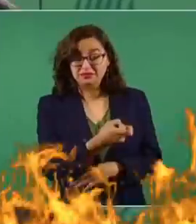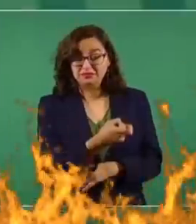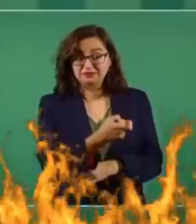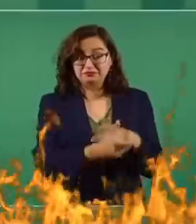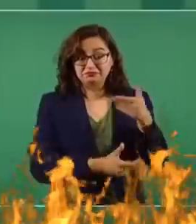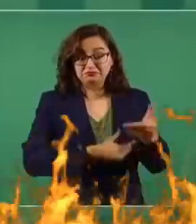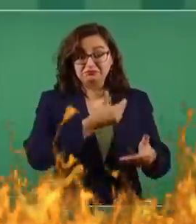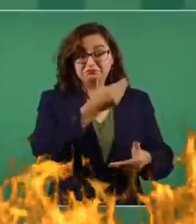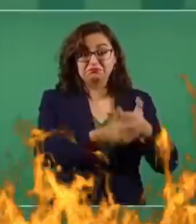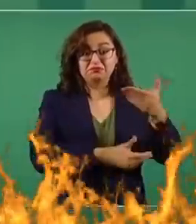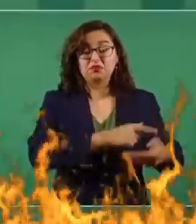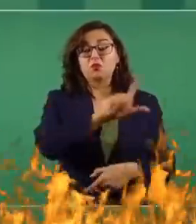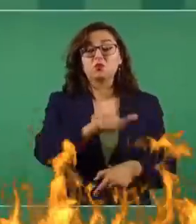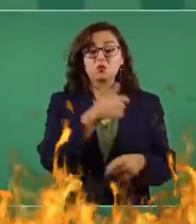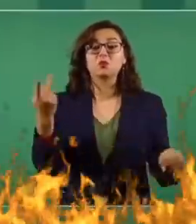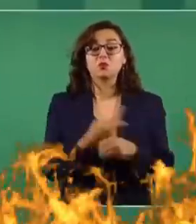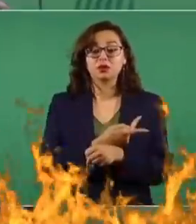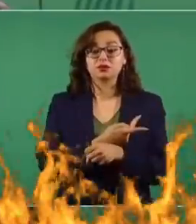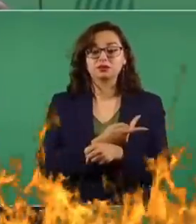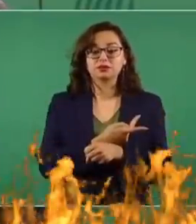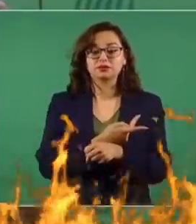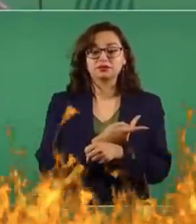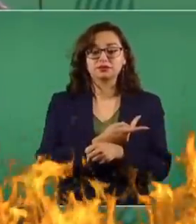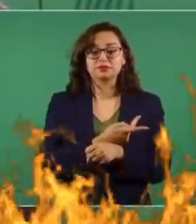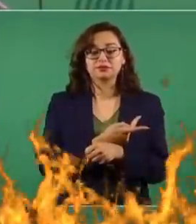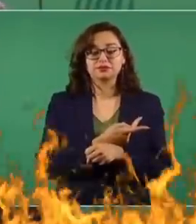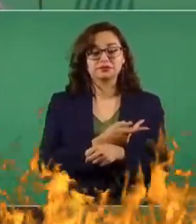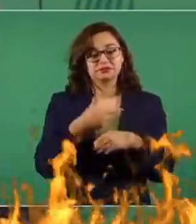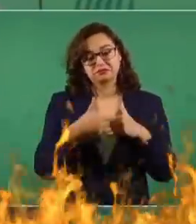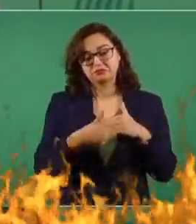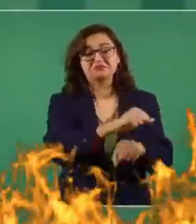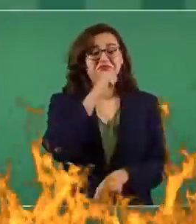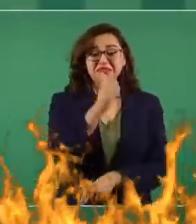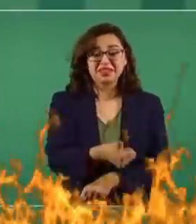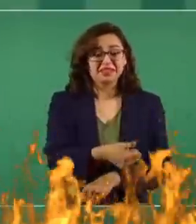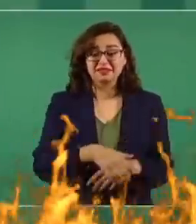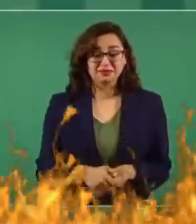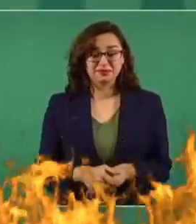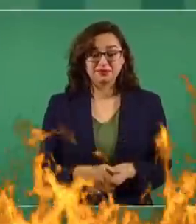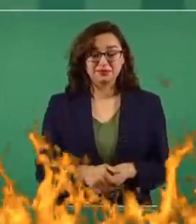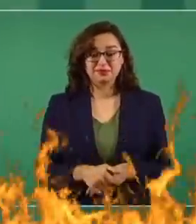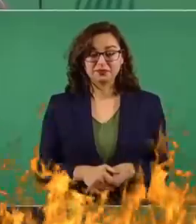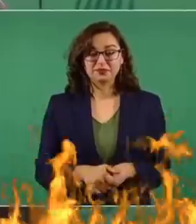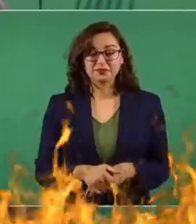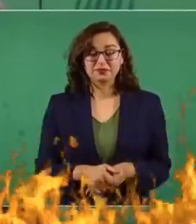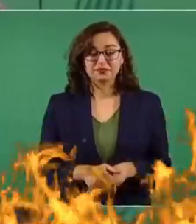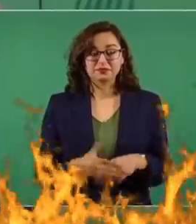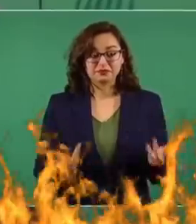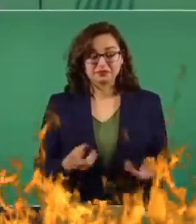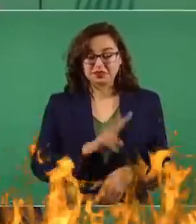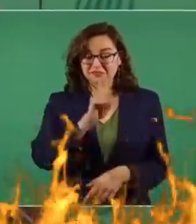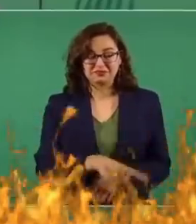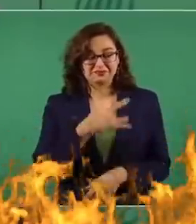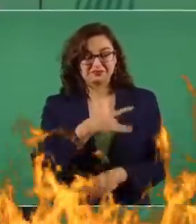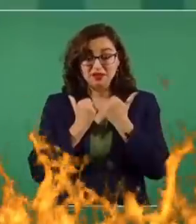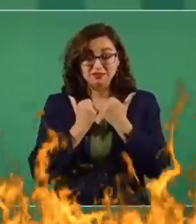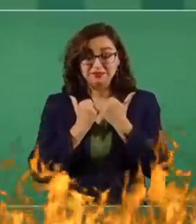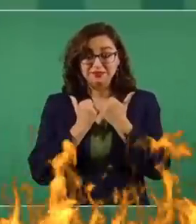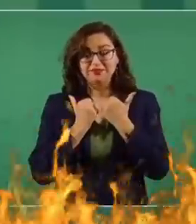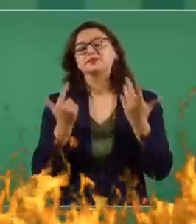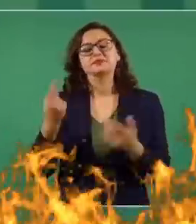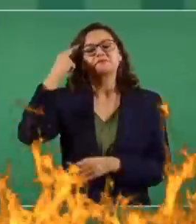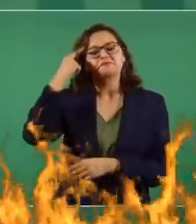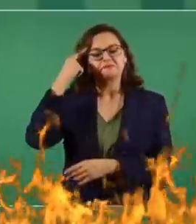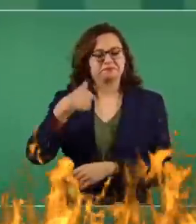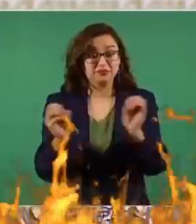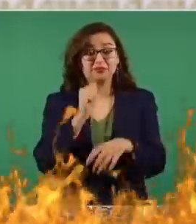camino se convierte en una trayectoria fracasada, lleva nada más a dar vergüenza, pena ajena. Si lo